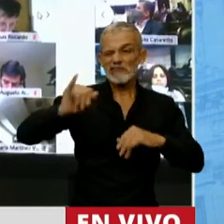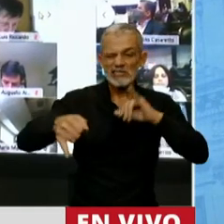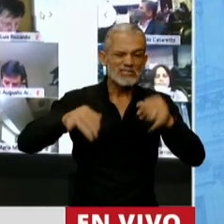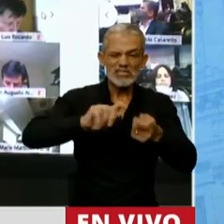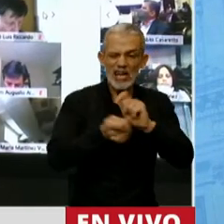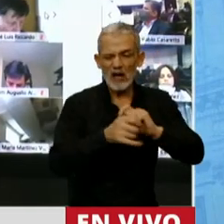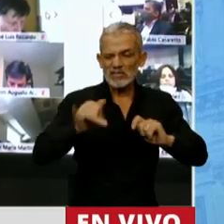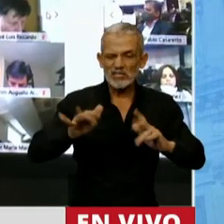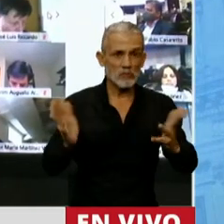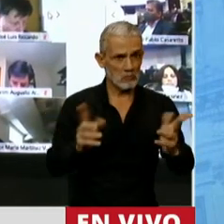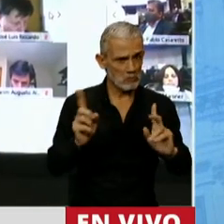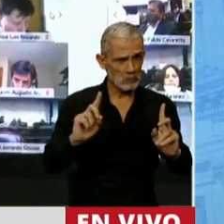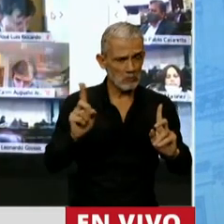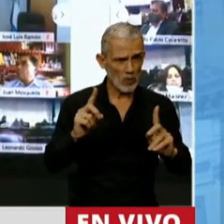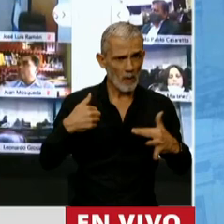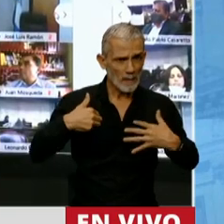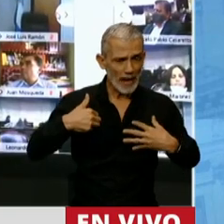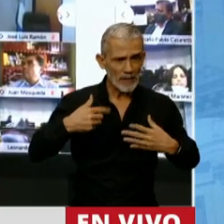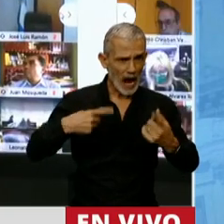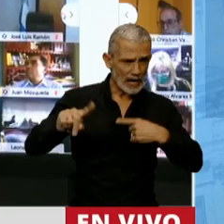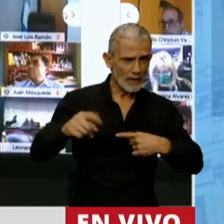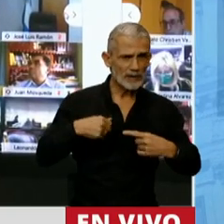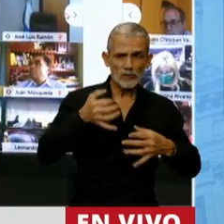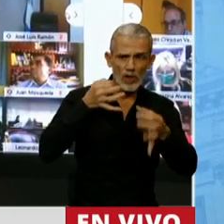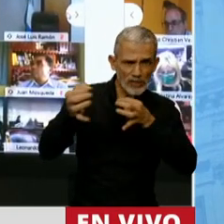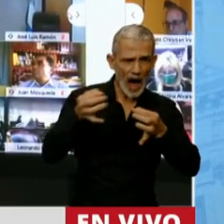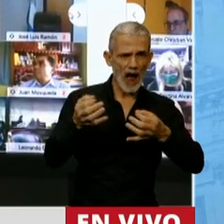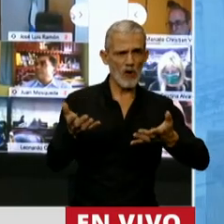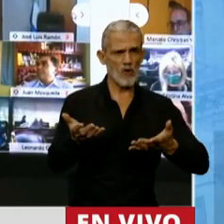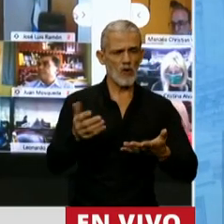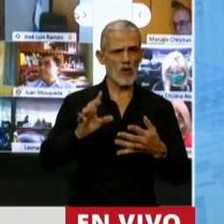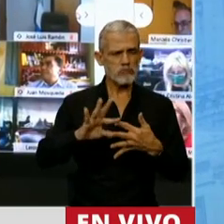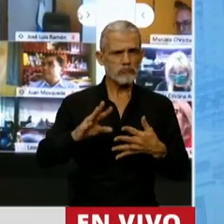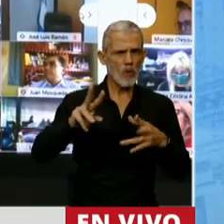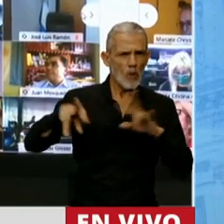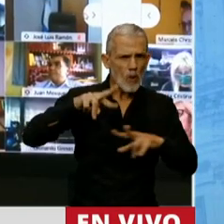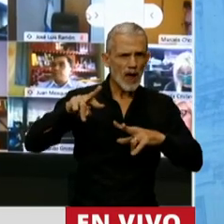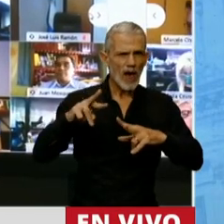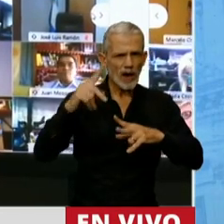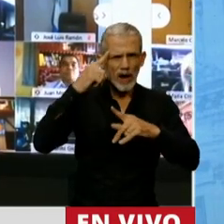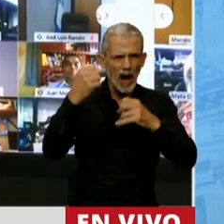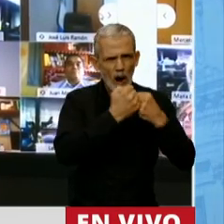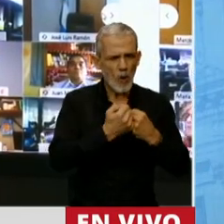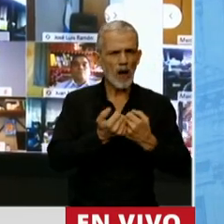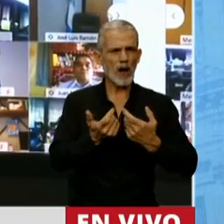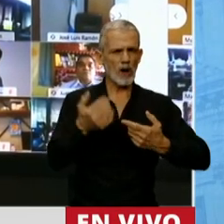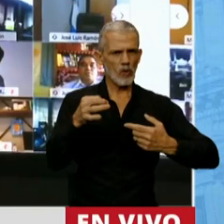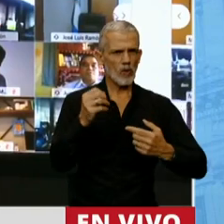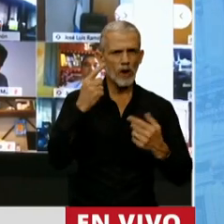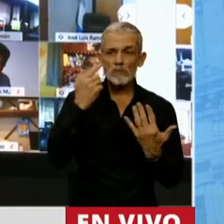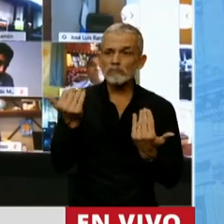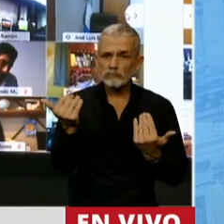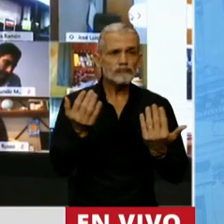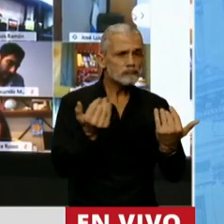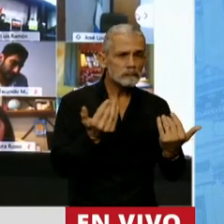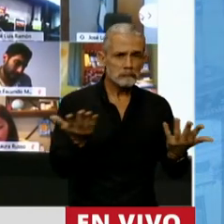decir que tenemos que considerarlo una fortaleza tiene que ver con el diálogo tiene que ver con la búsqueda de construcción de consenso tiene que ver con escucharnos